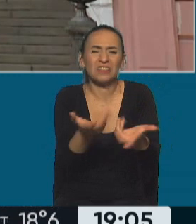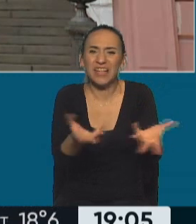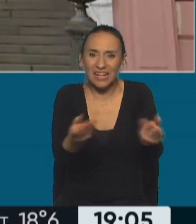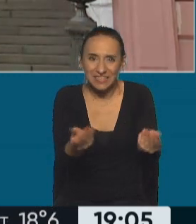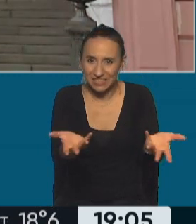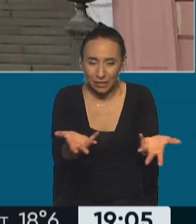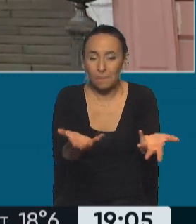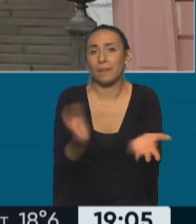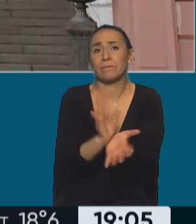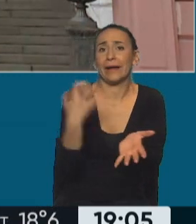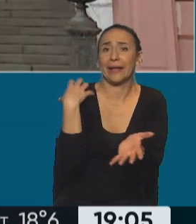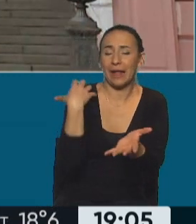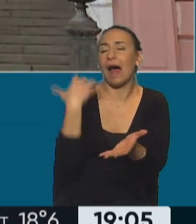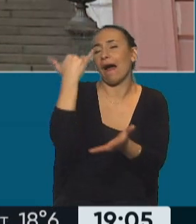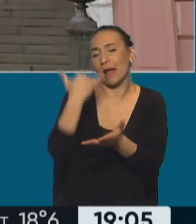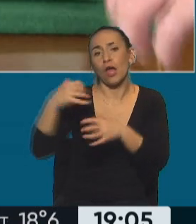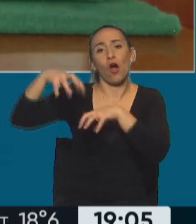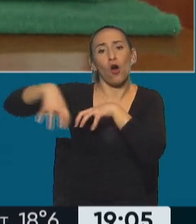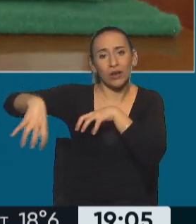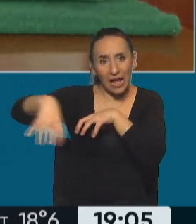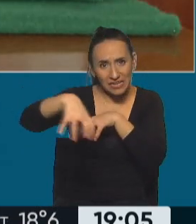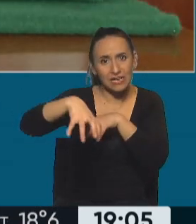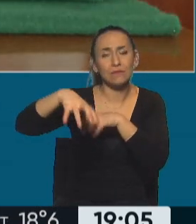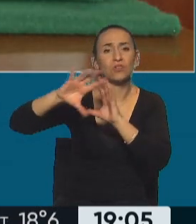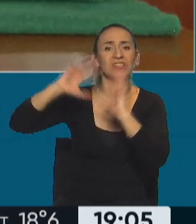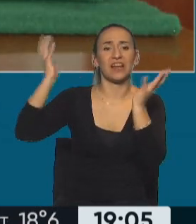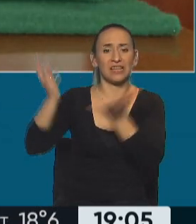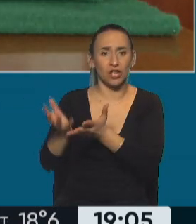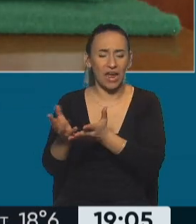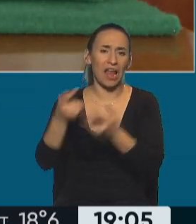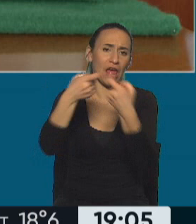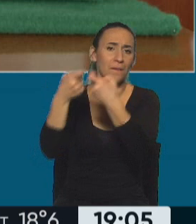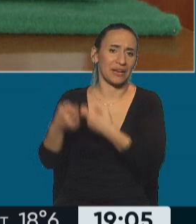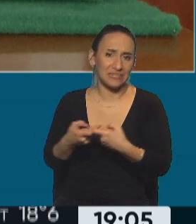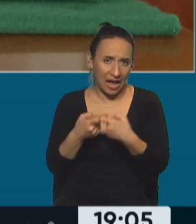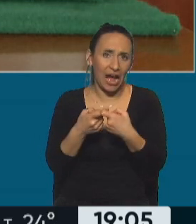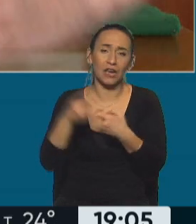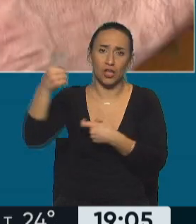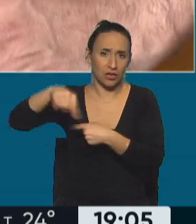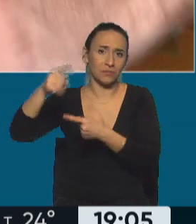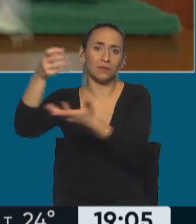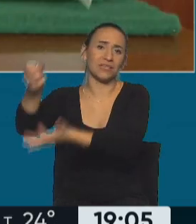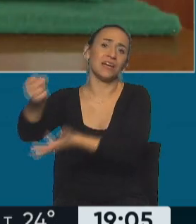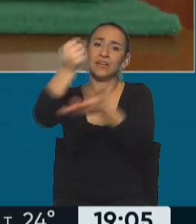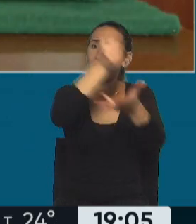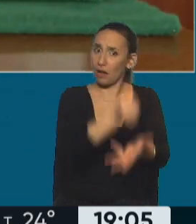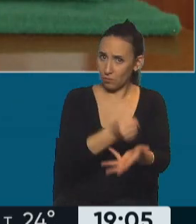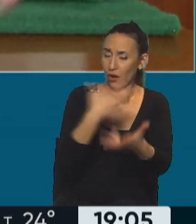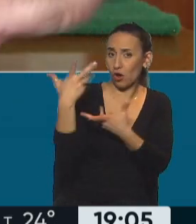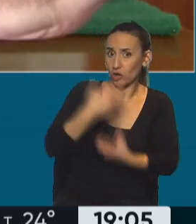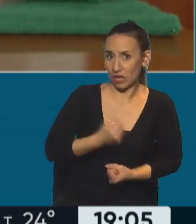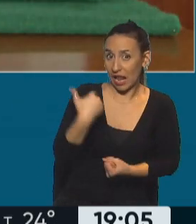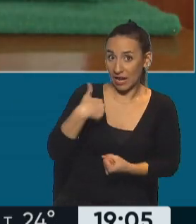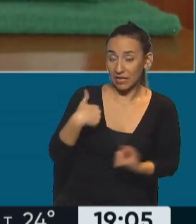organismos, internacionales, todos aquellos que apuestan a la Argentina, que si bien están expectantes